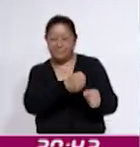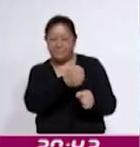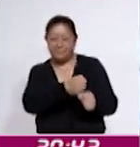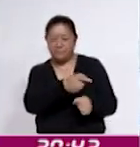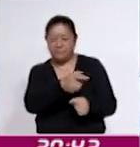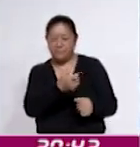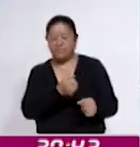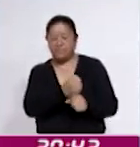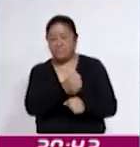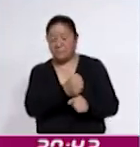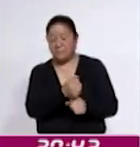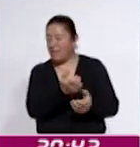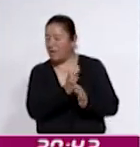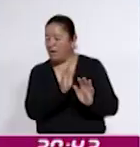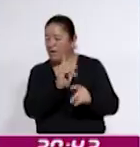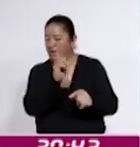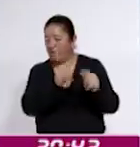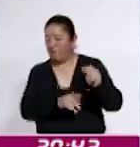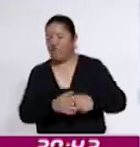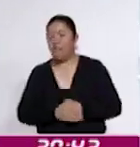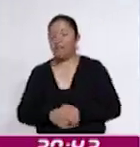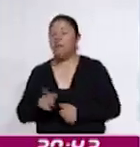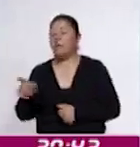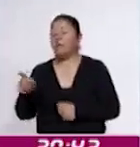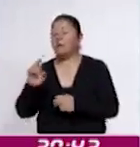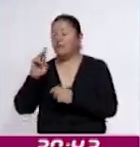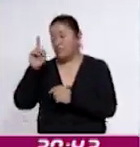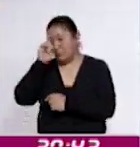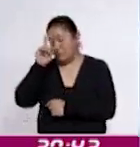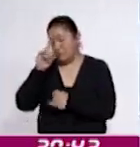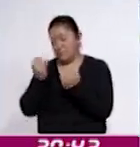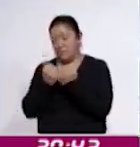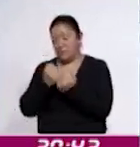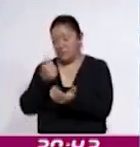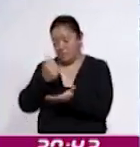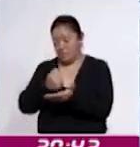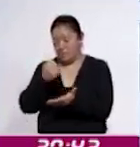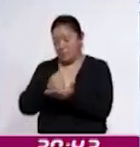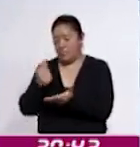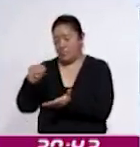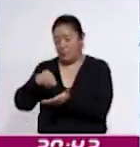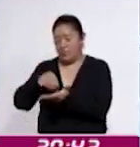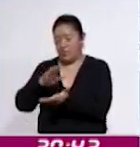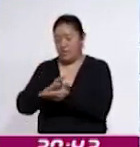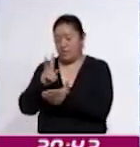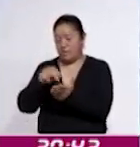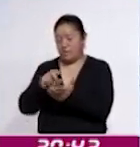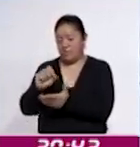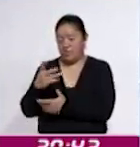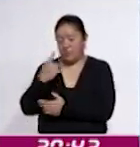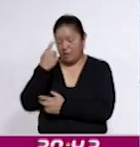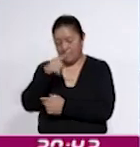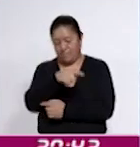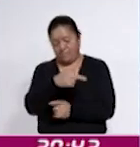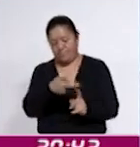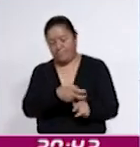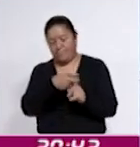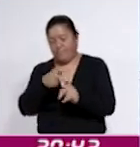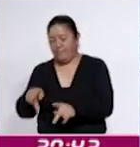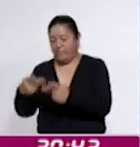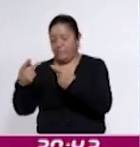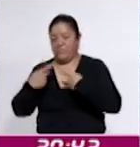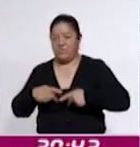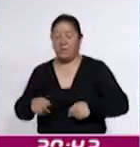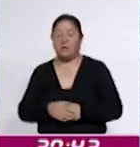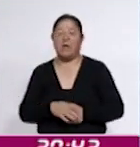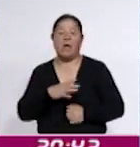aprobó la Agenda Anual de Trabajo 2025 del Consejo Estatal contra la Trata de Personas. Dicha agenda se estructura en torno a